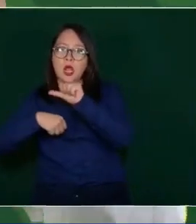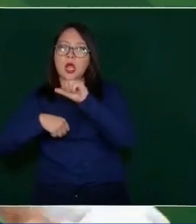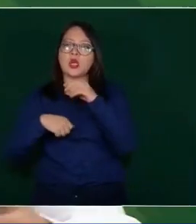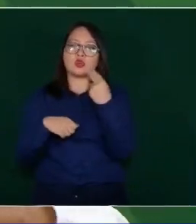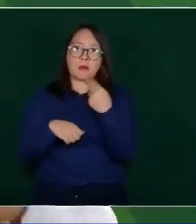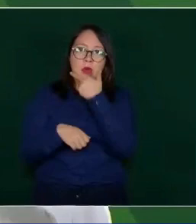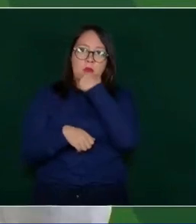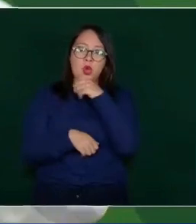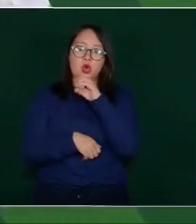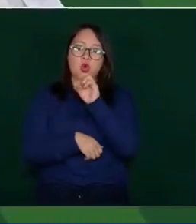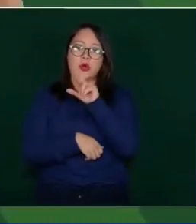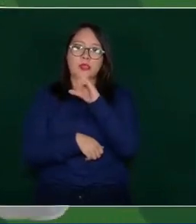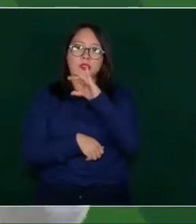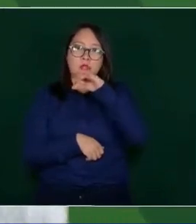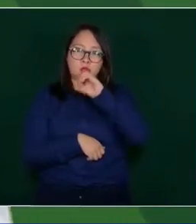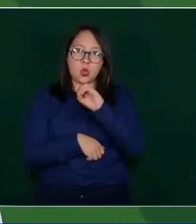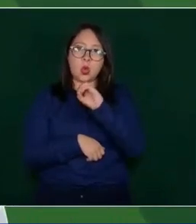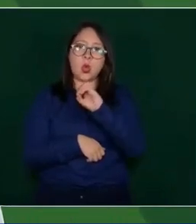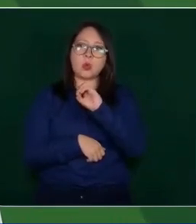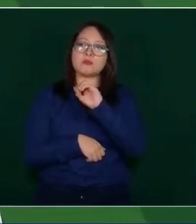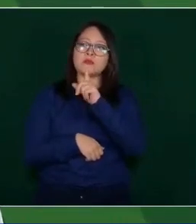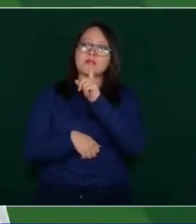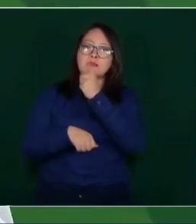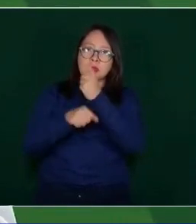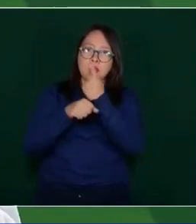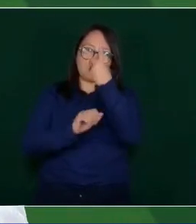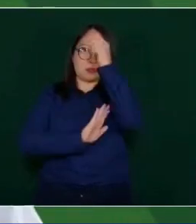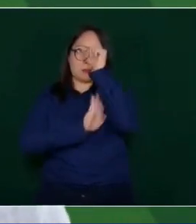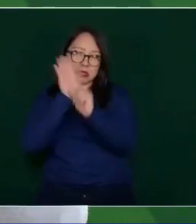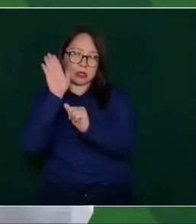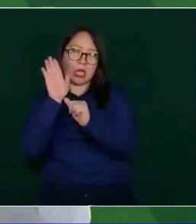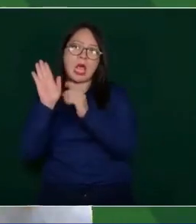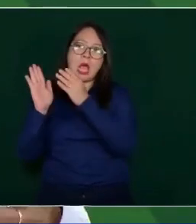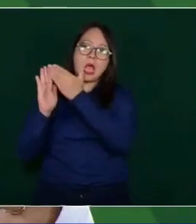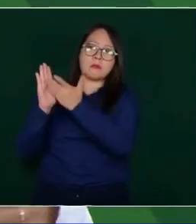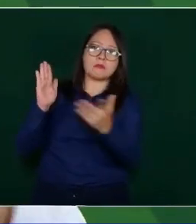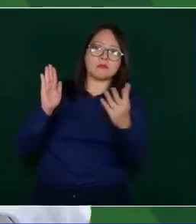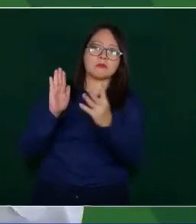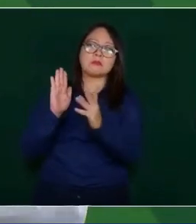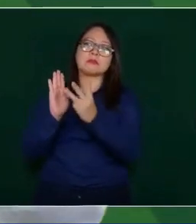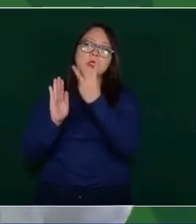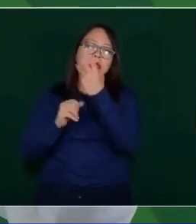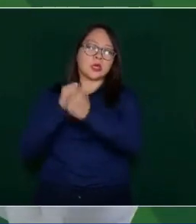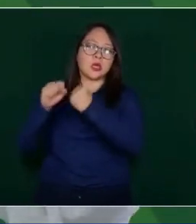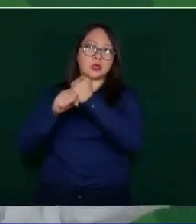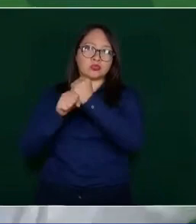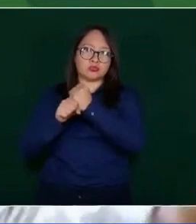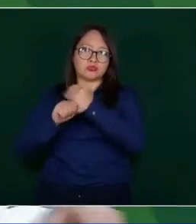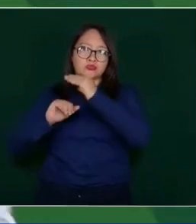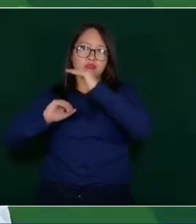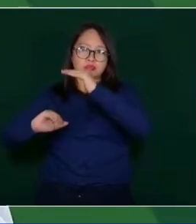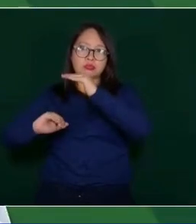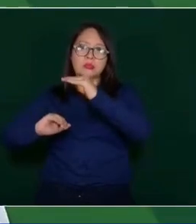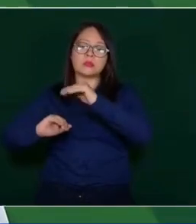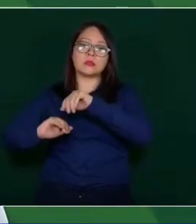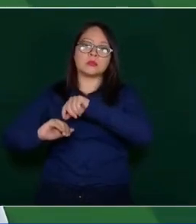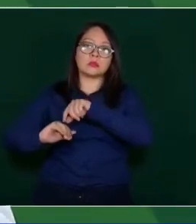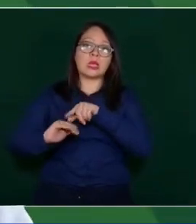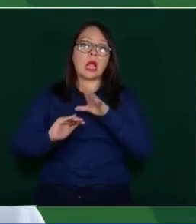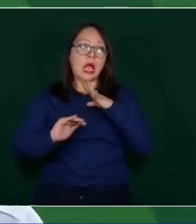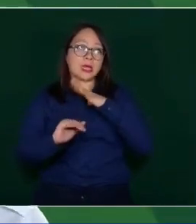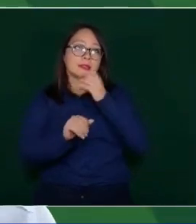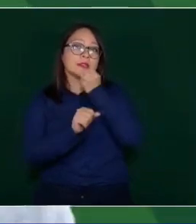primero por dos meses que se va a aumentar en términos de ley hasta tres años y de acuerdo con la